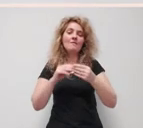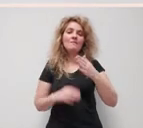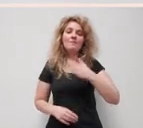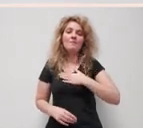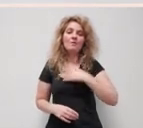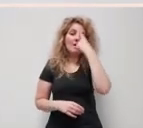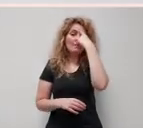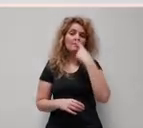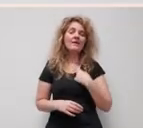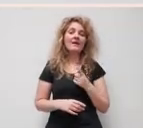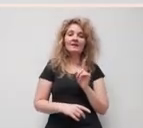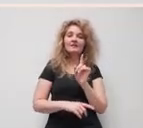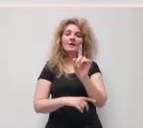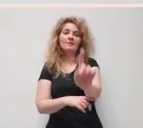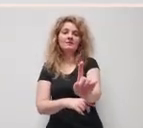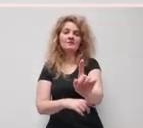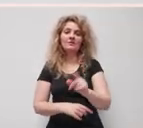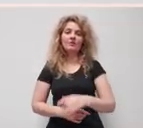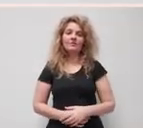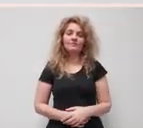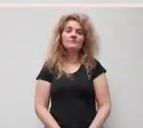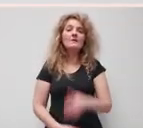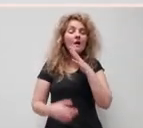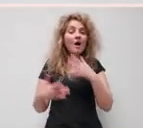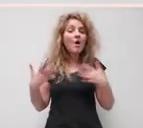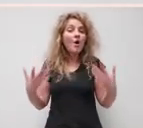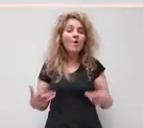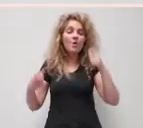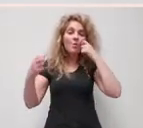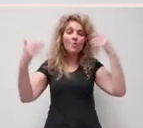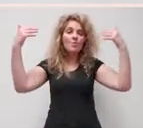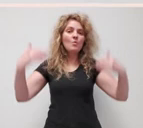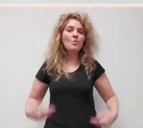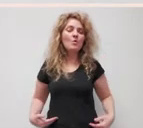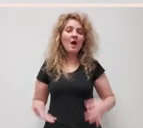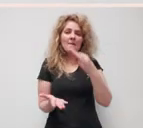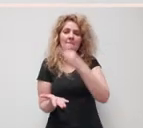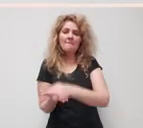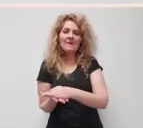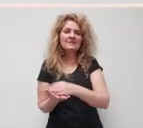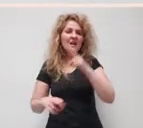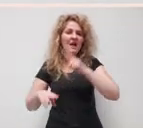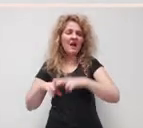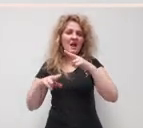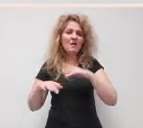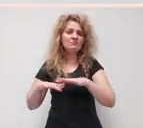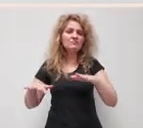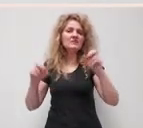o seu corpo é unha mancha negra compacta e sem pés. Leva na cabeza un sombreiro.